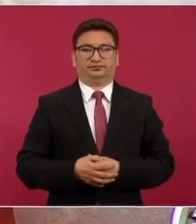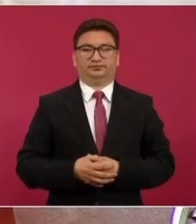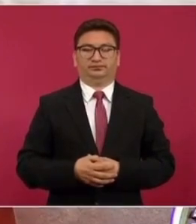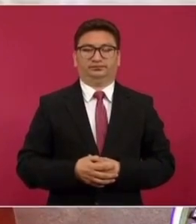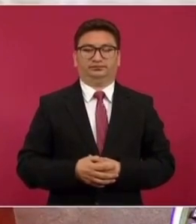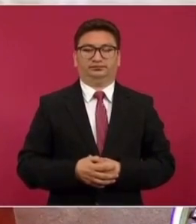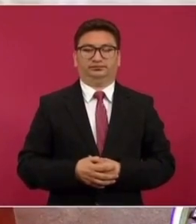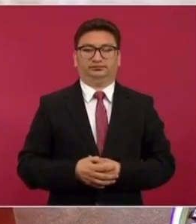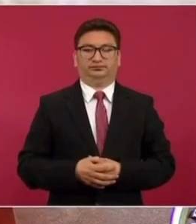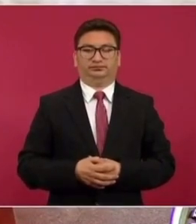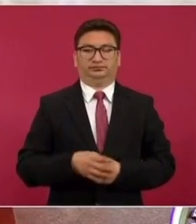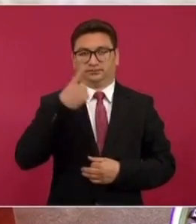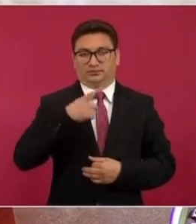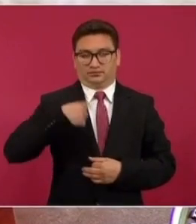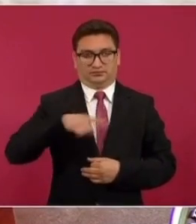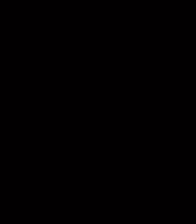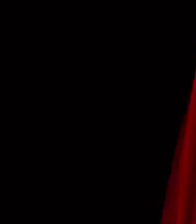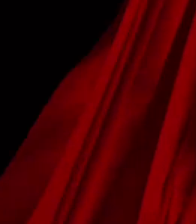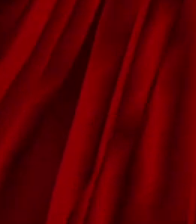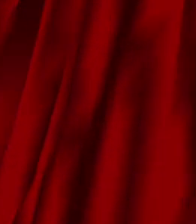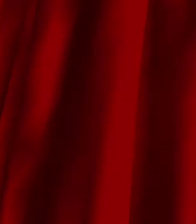hacienda pública.